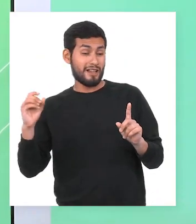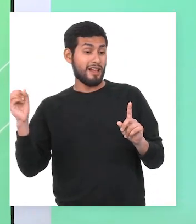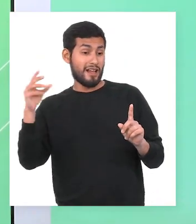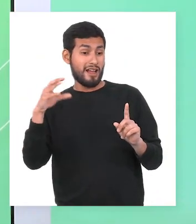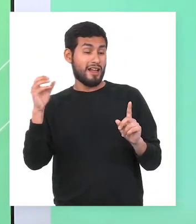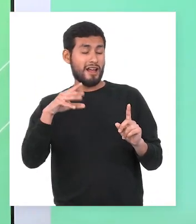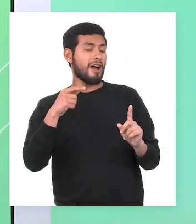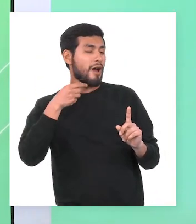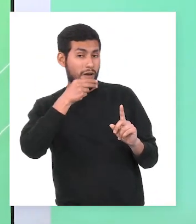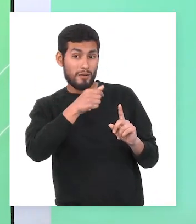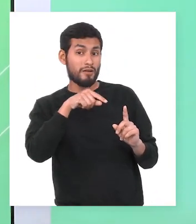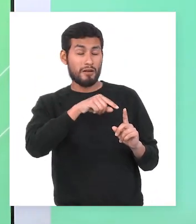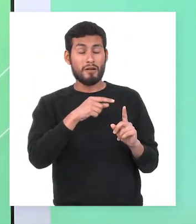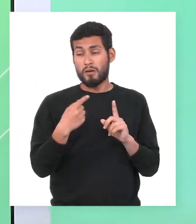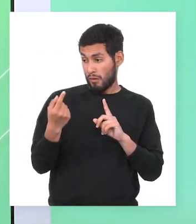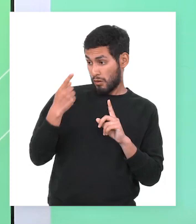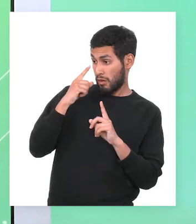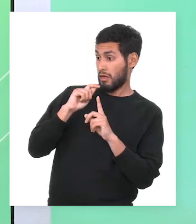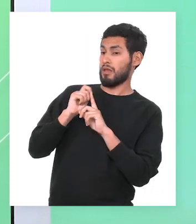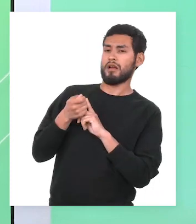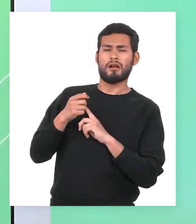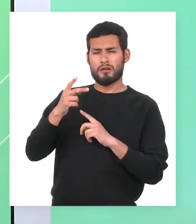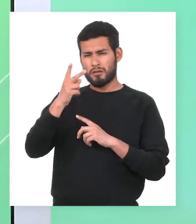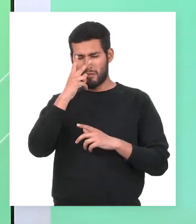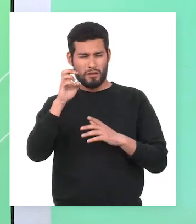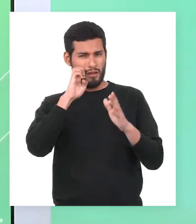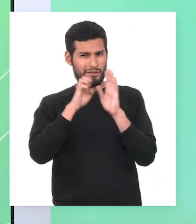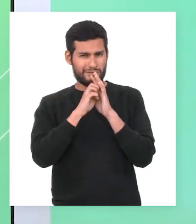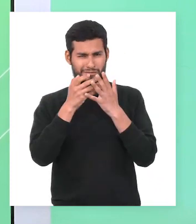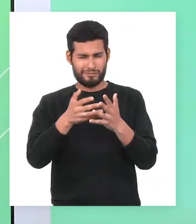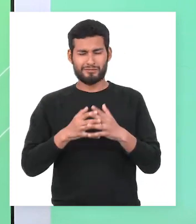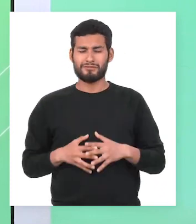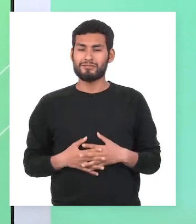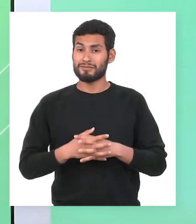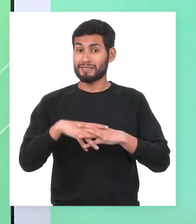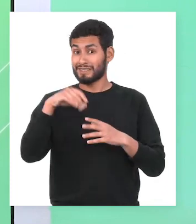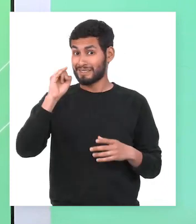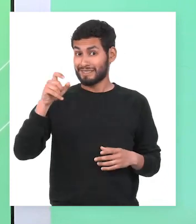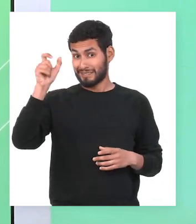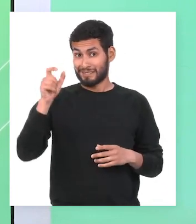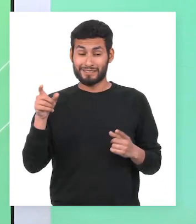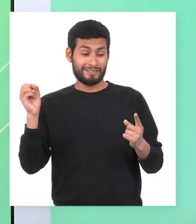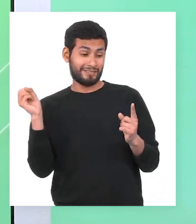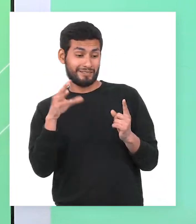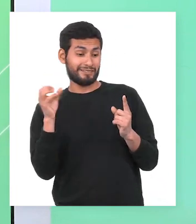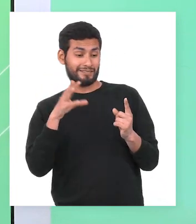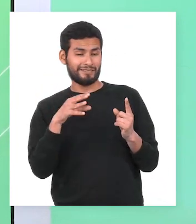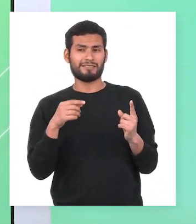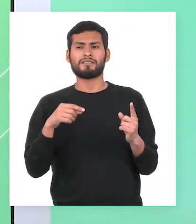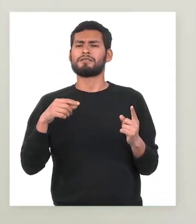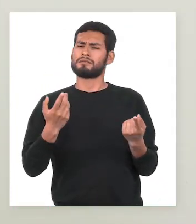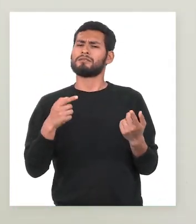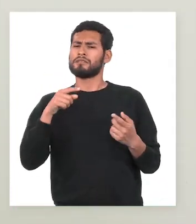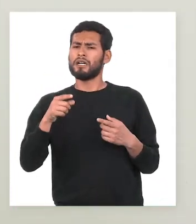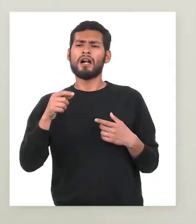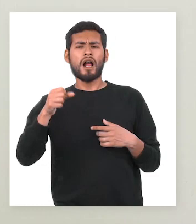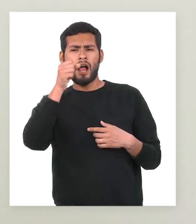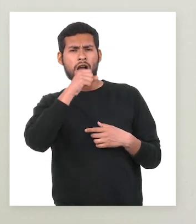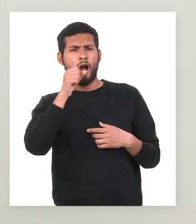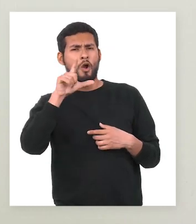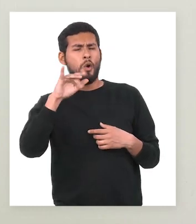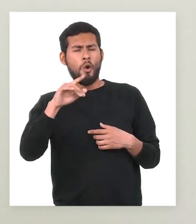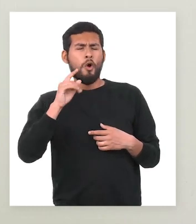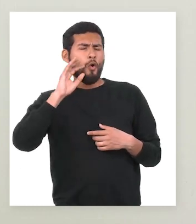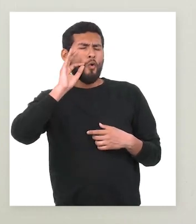parte del emisor causa ciertos efectos en el receptor. Atentos a algunos ejemplos. Si el emisor le dice al receptor, los